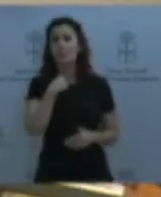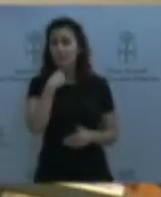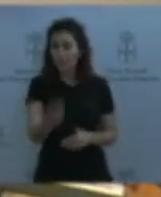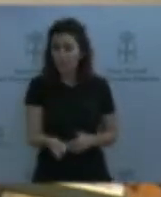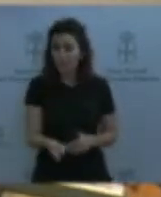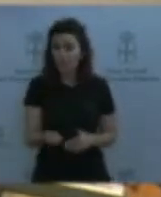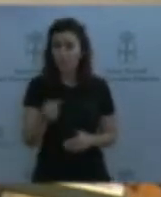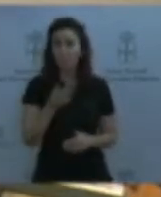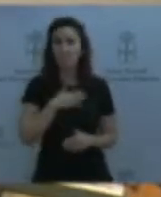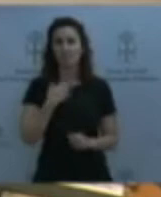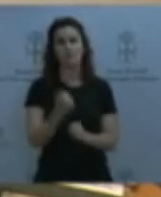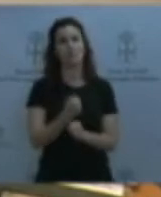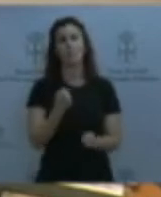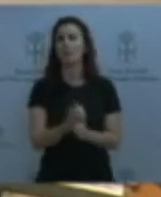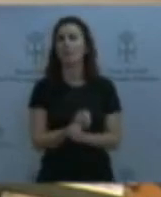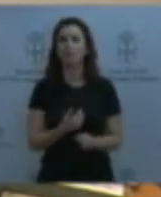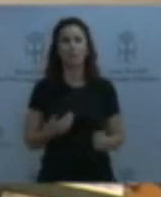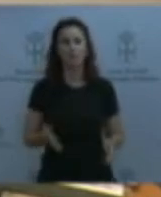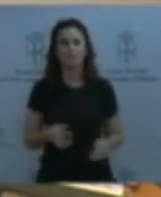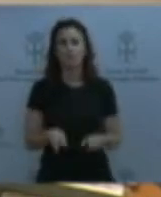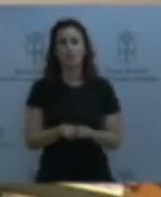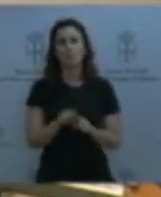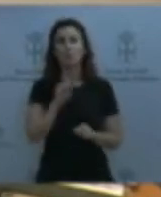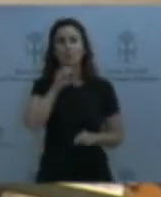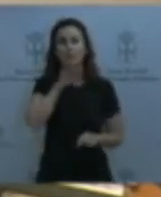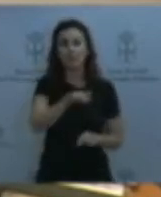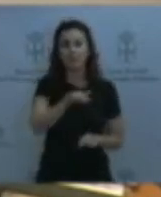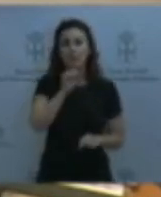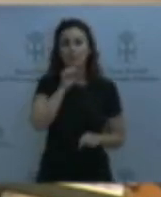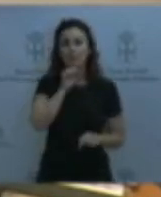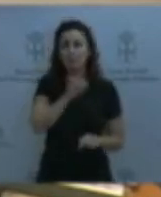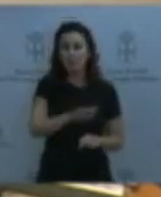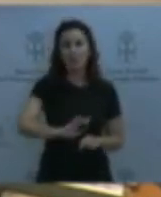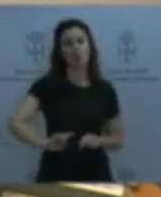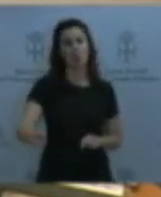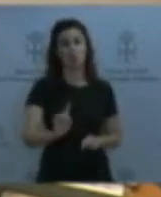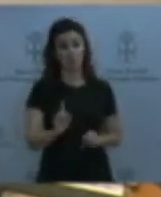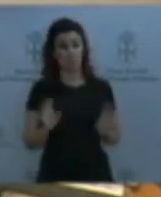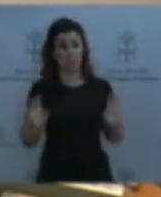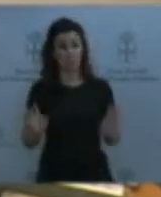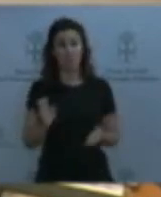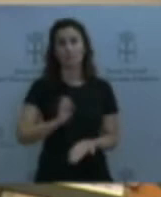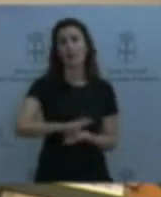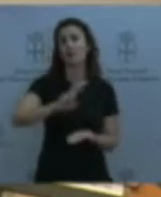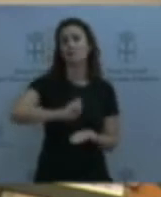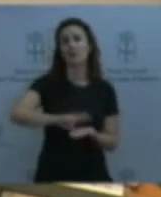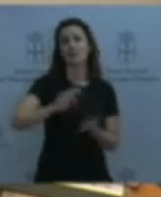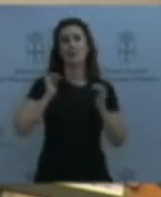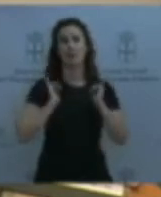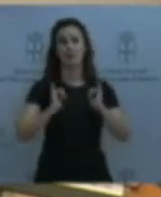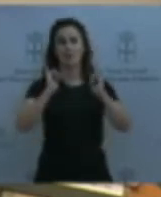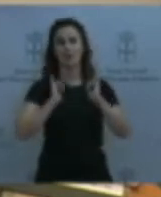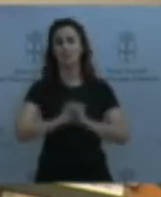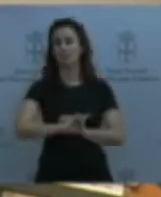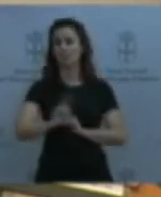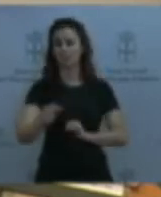soplar, sino a trabajar. Y no me dedico a pasear, sino que me dedico a intentar que de